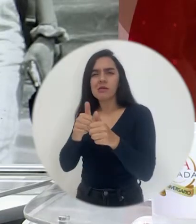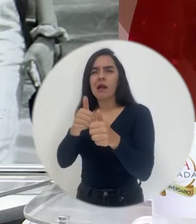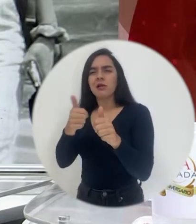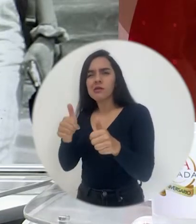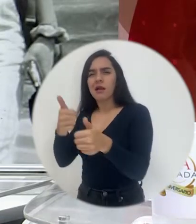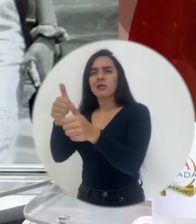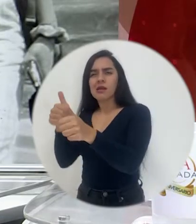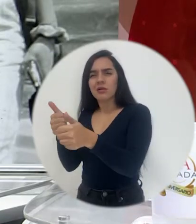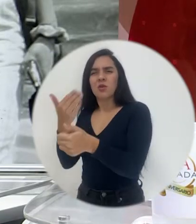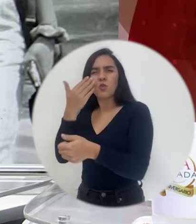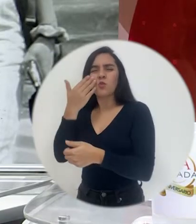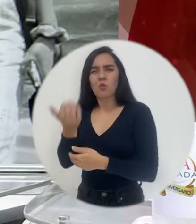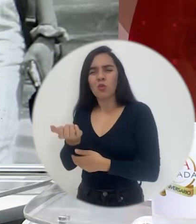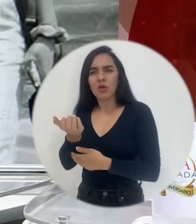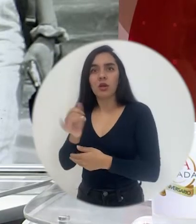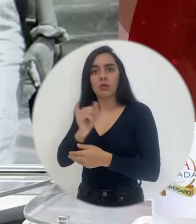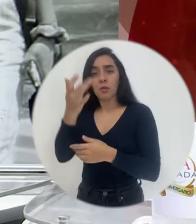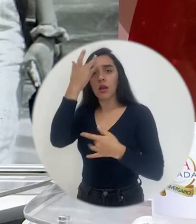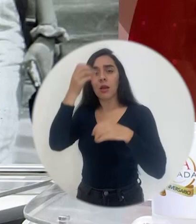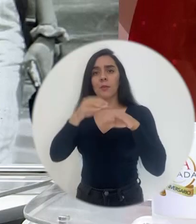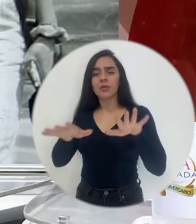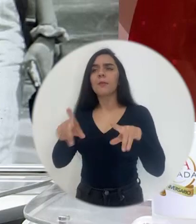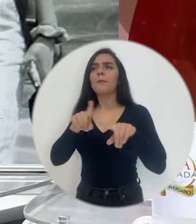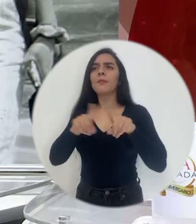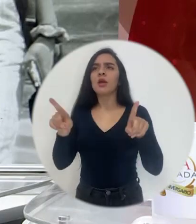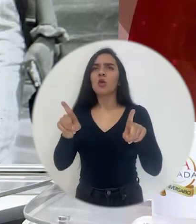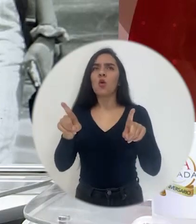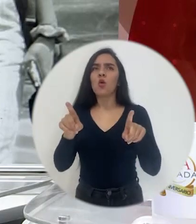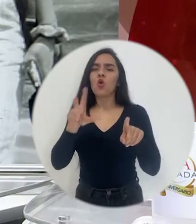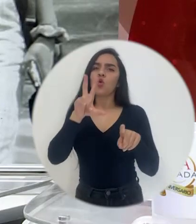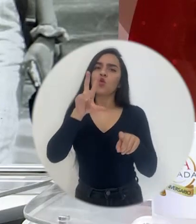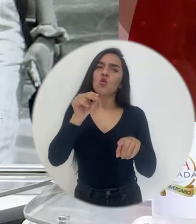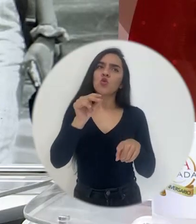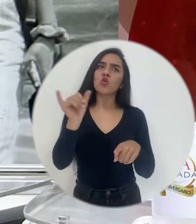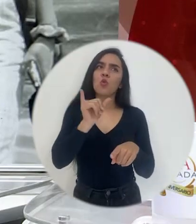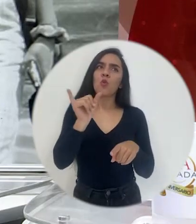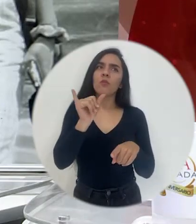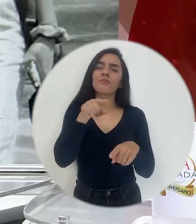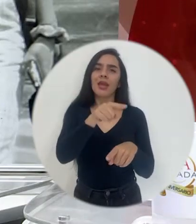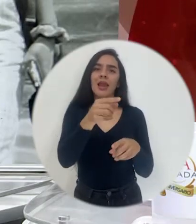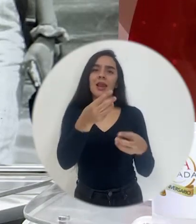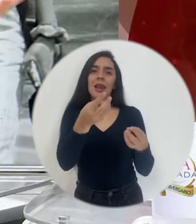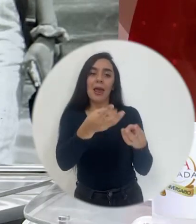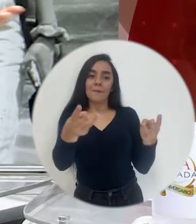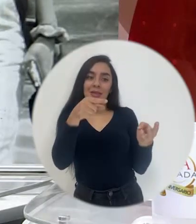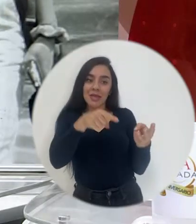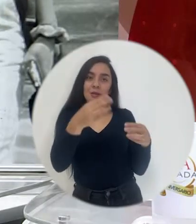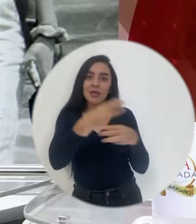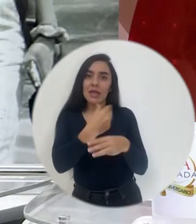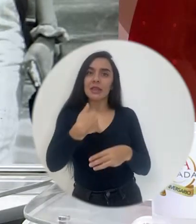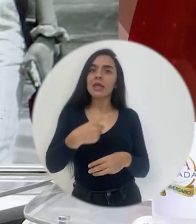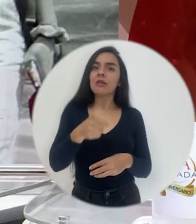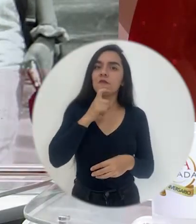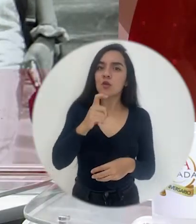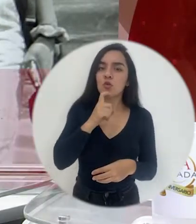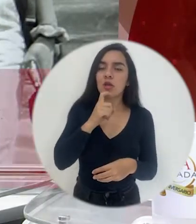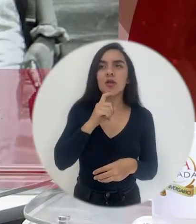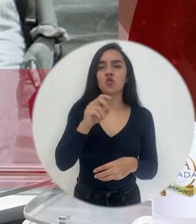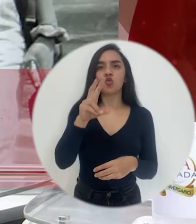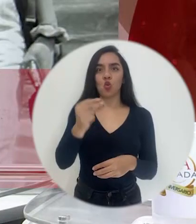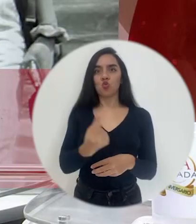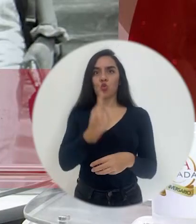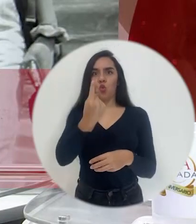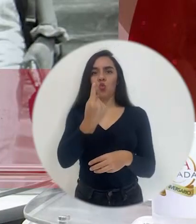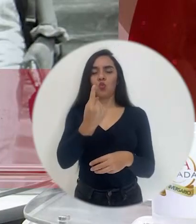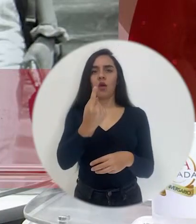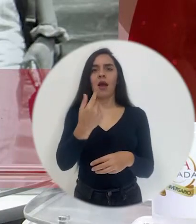hecho un énfasis en que no solo es un tema de si la materia es o no, si tiene o no algún grado de dificultad, que